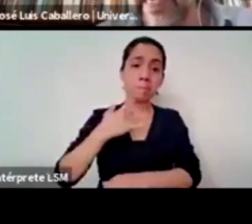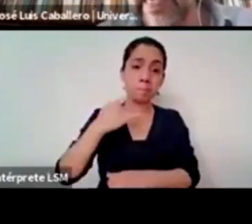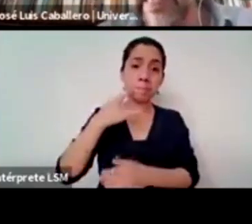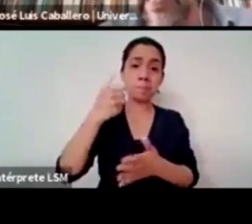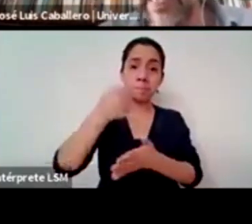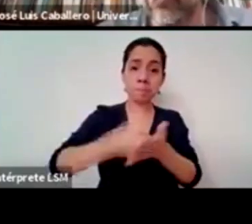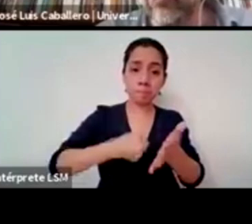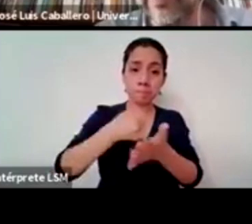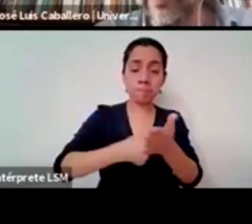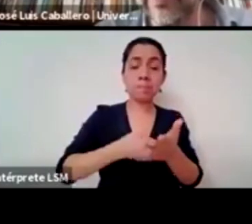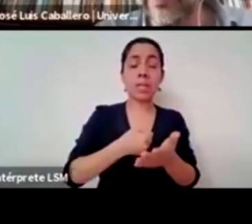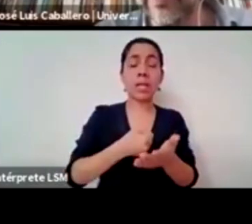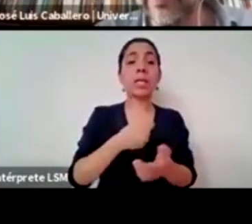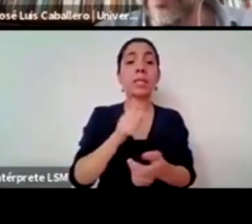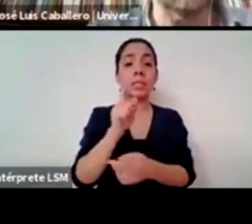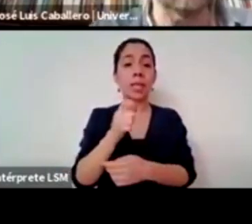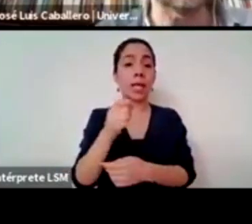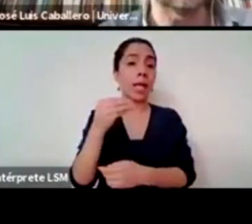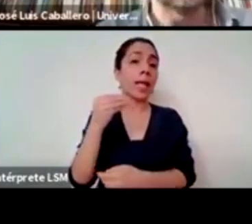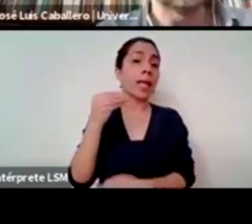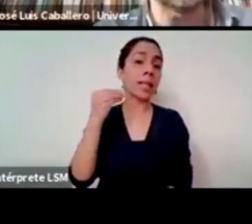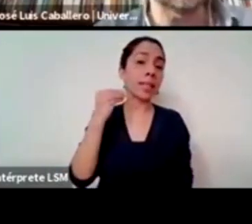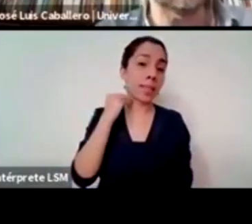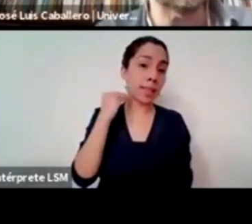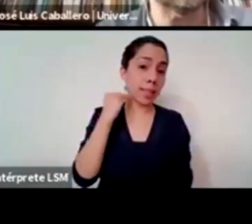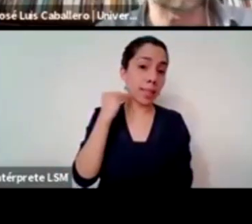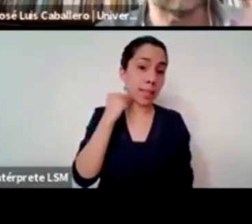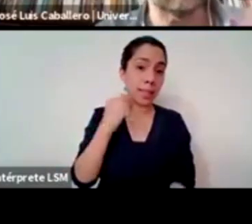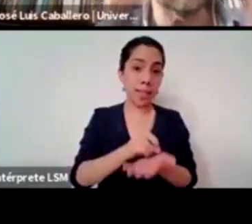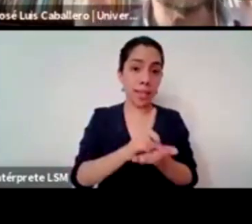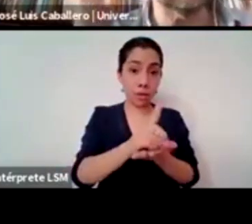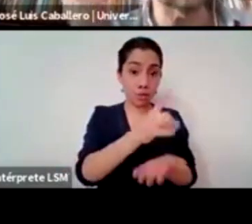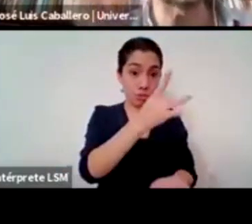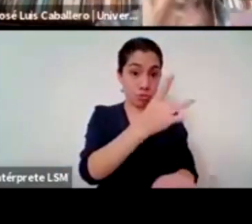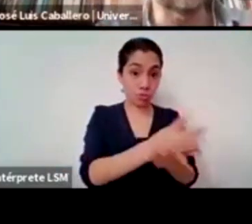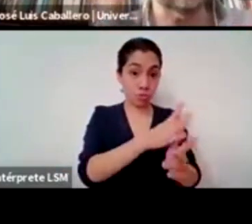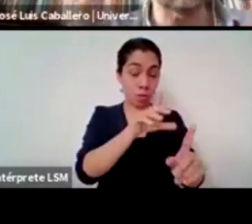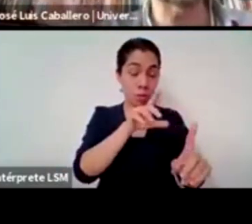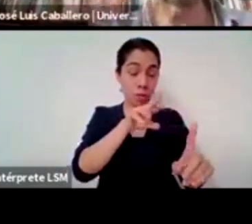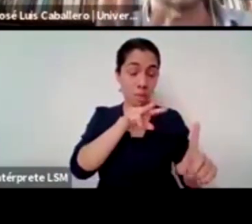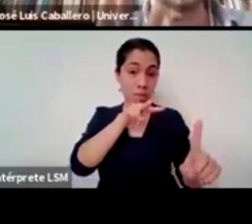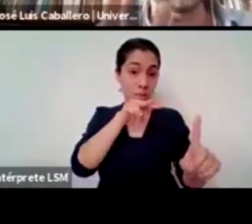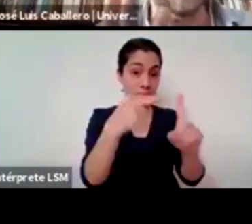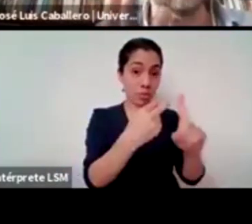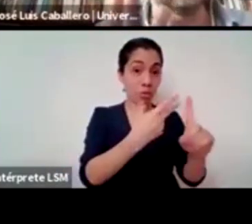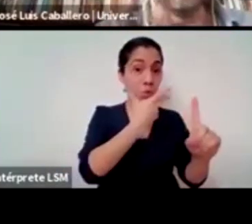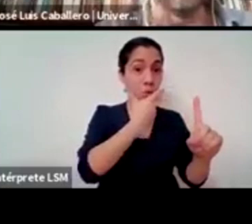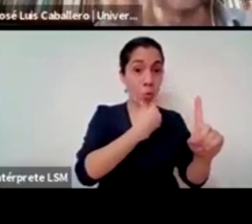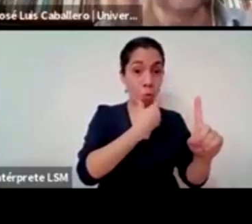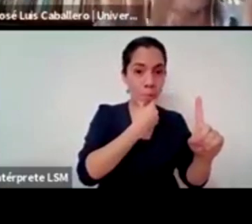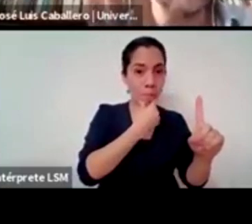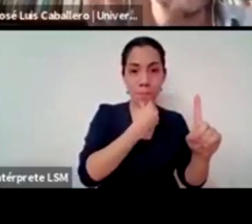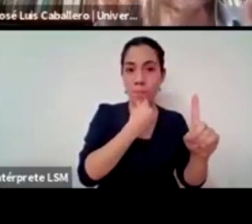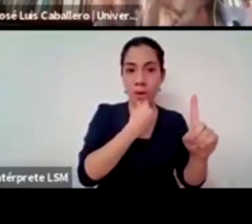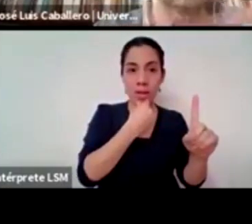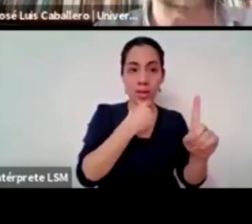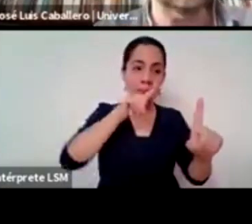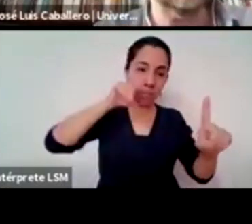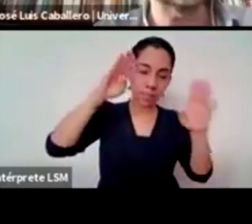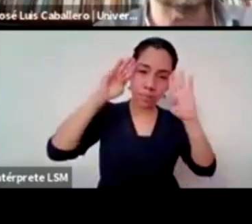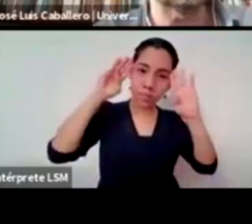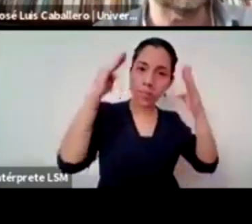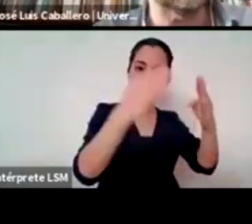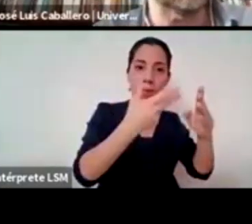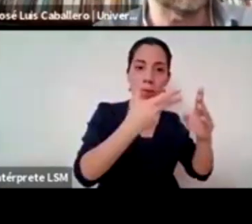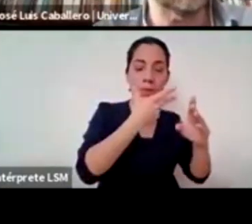derecho no es un patrimonio de los hombres y que el derecho no es un patrimonio andocéntrico masculinizado que intrayectamos